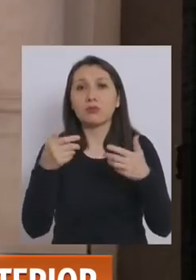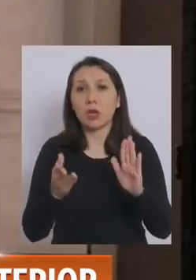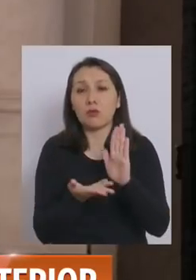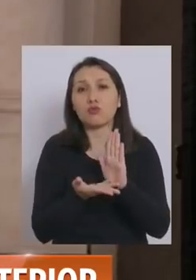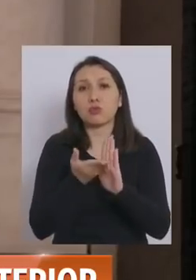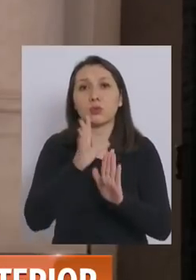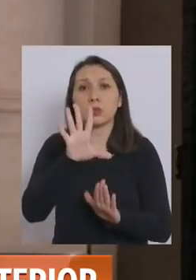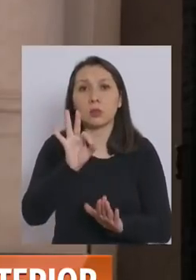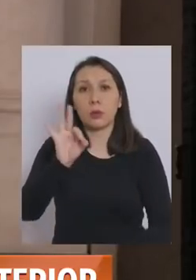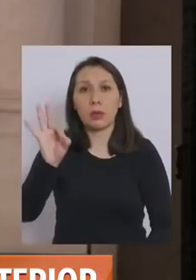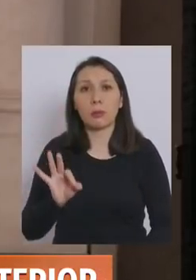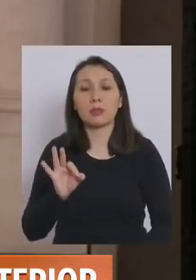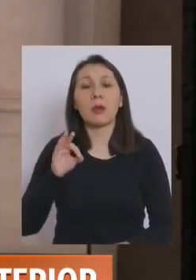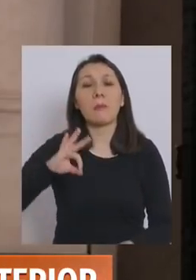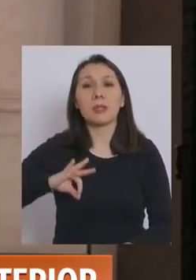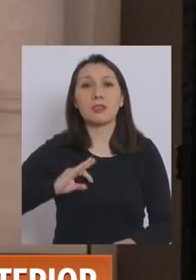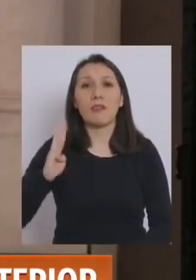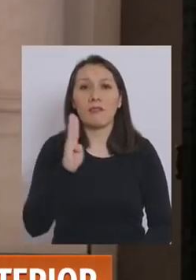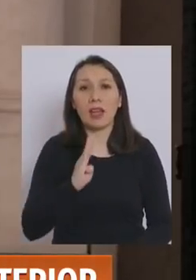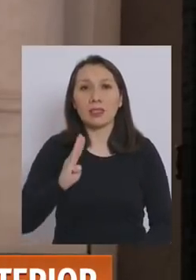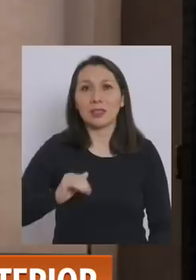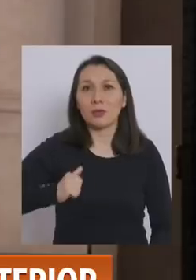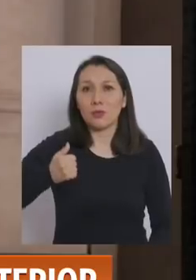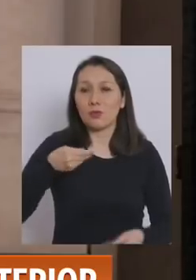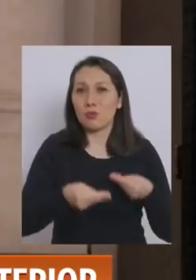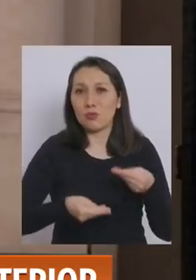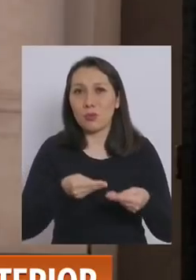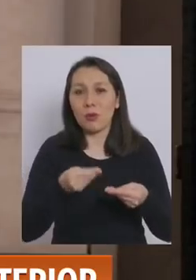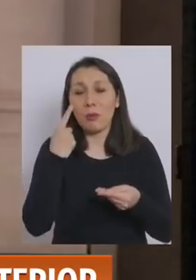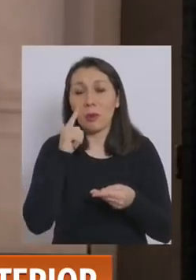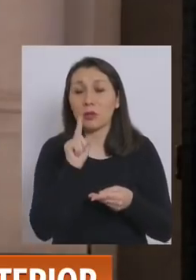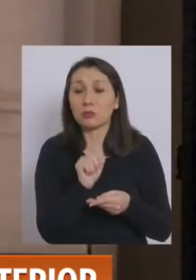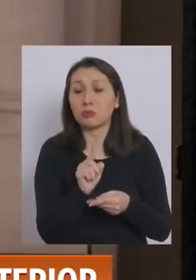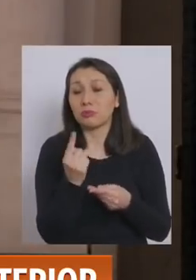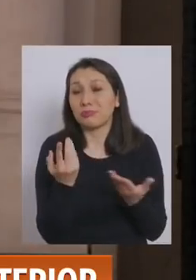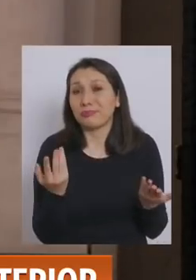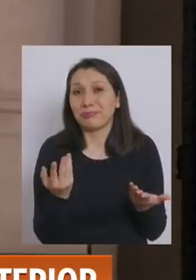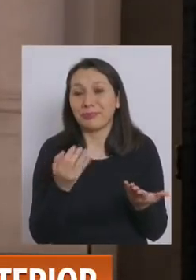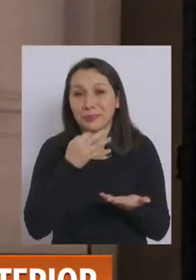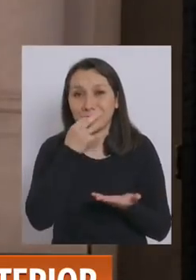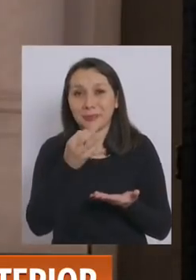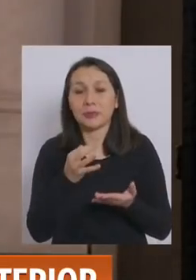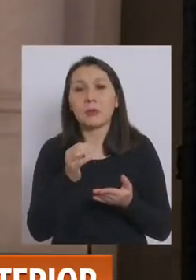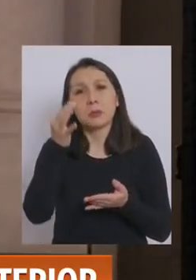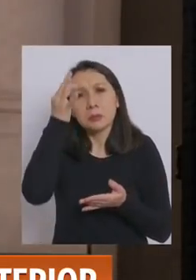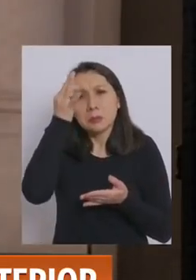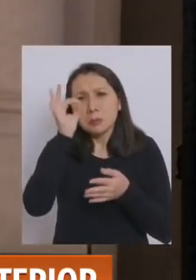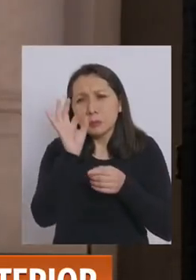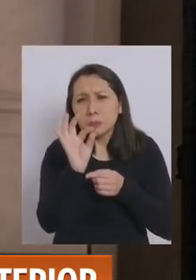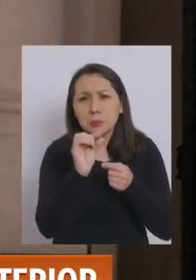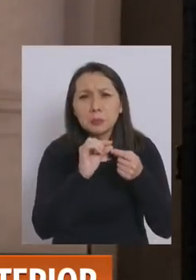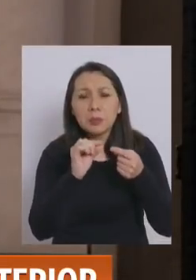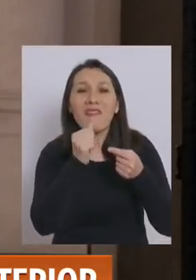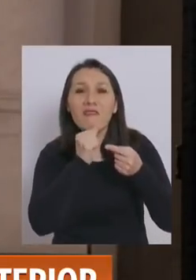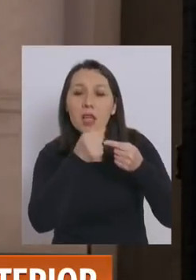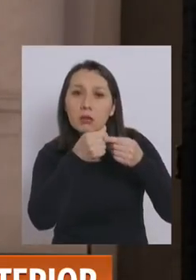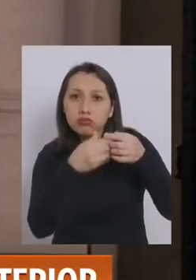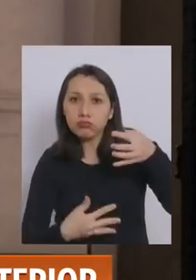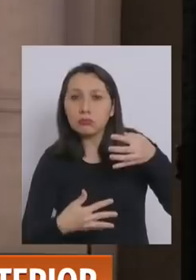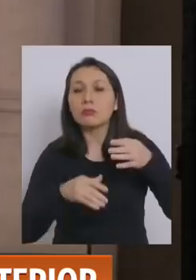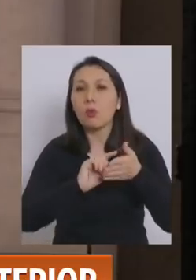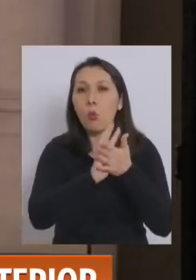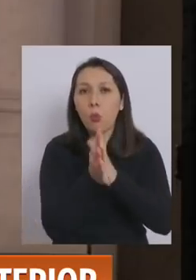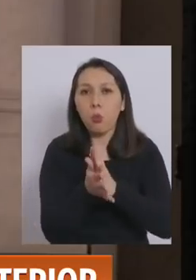en un 50% la pensión básica solidaria. Pero eso es solo, como decía, una pequeña parte. La otra es